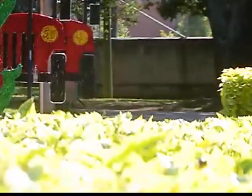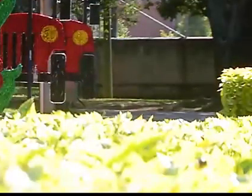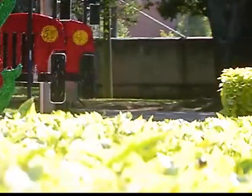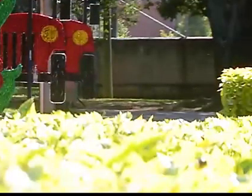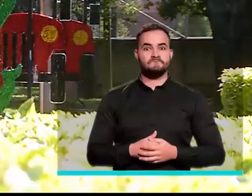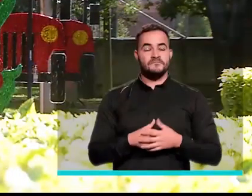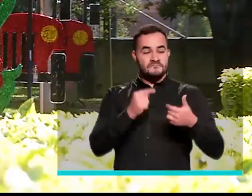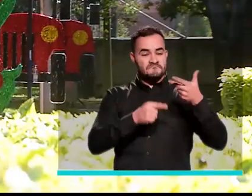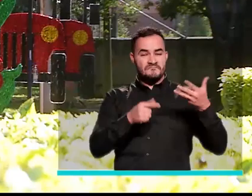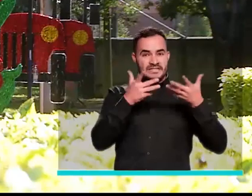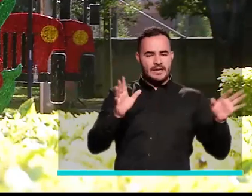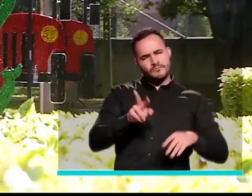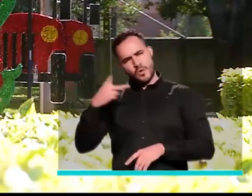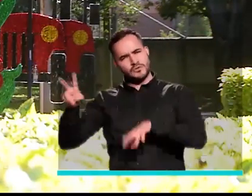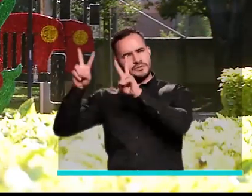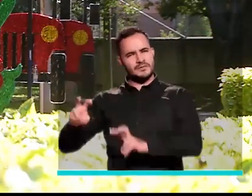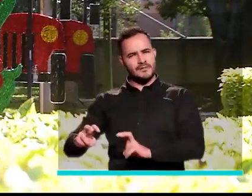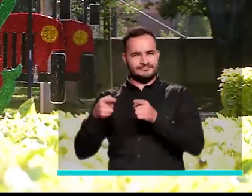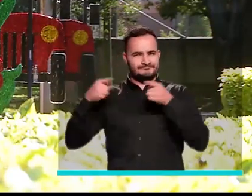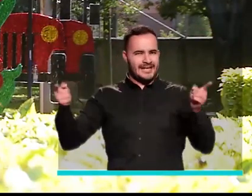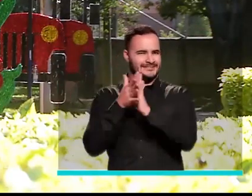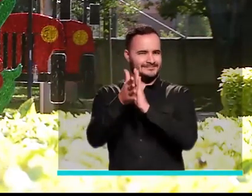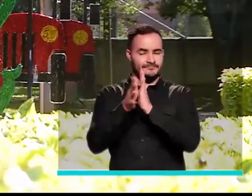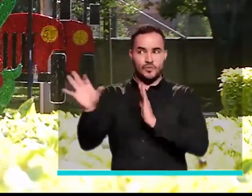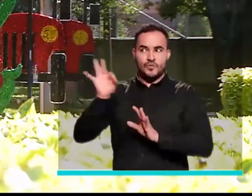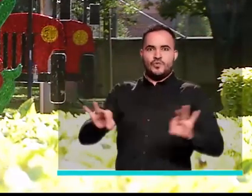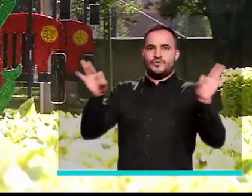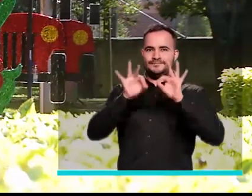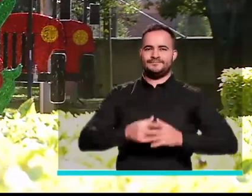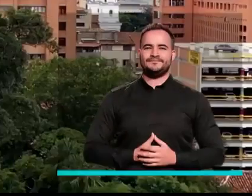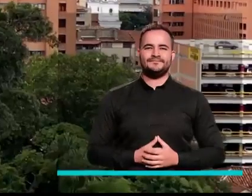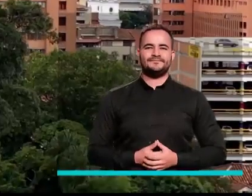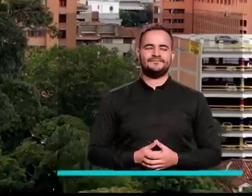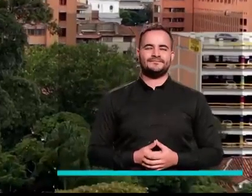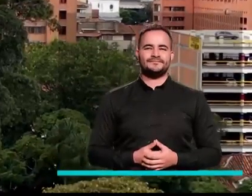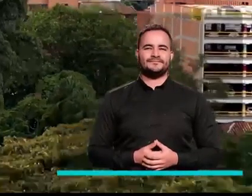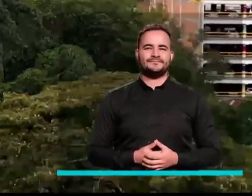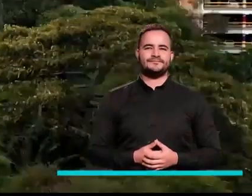Ahora en Medellín Conecta TV, es tiempo de conocer otros hechos destacados de la semana.